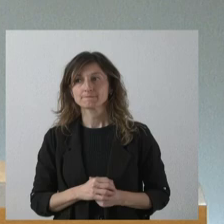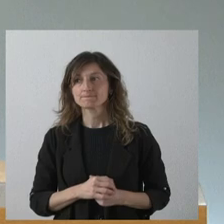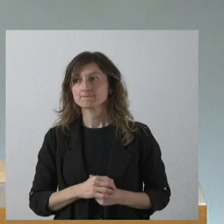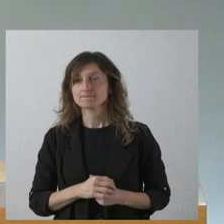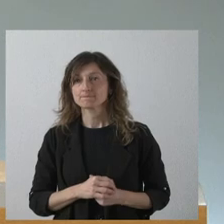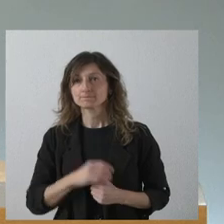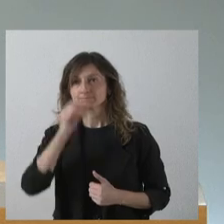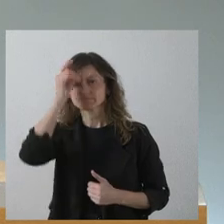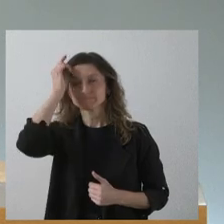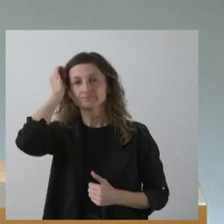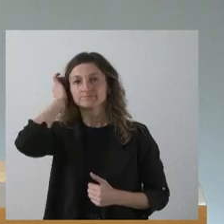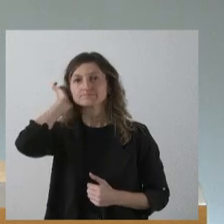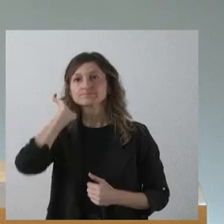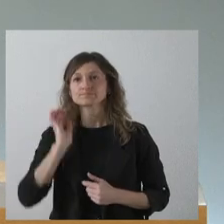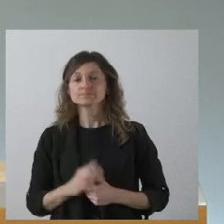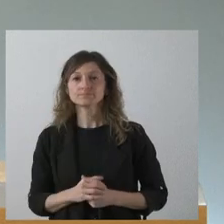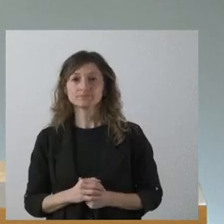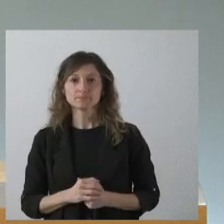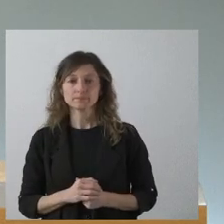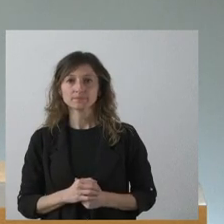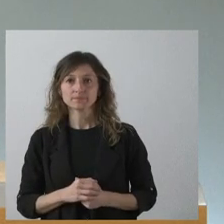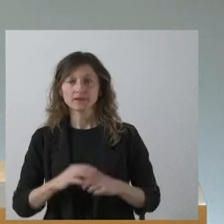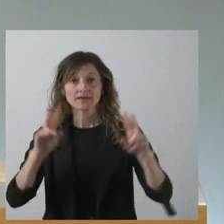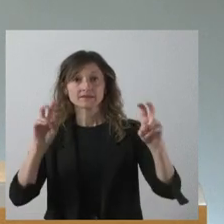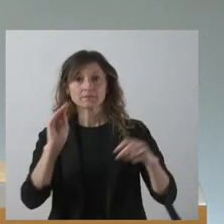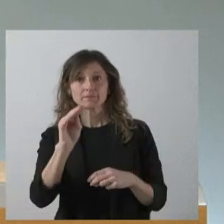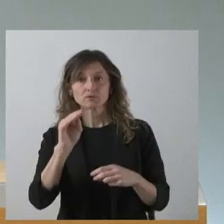Sobre este mismo tema, más en el ámbito político.